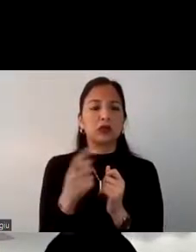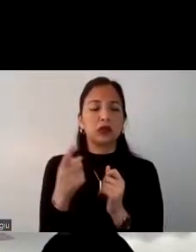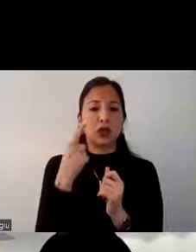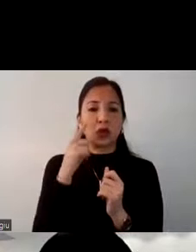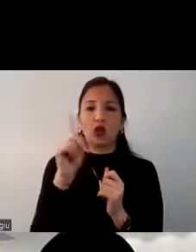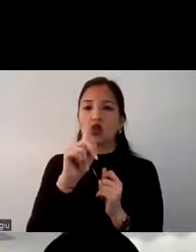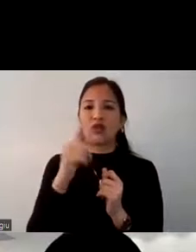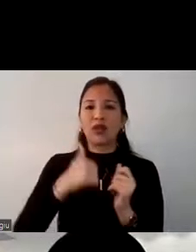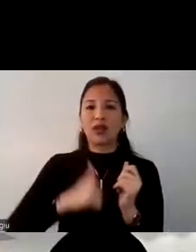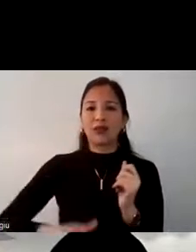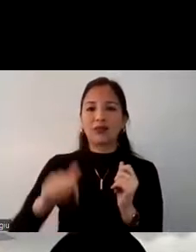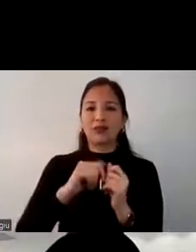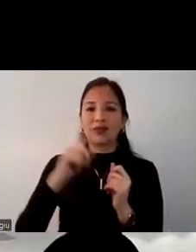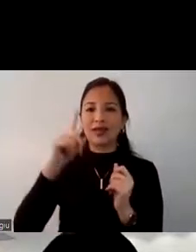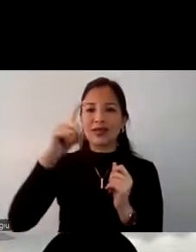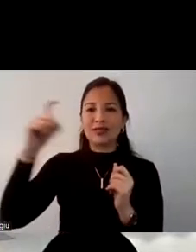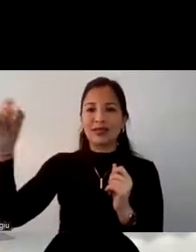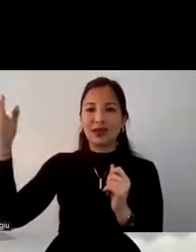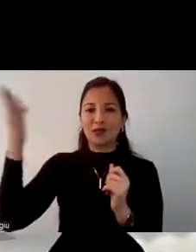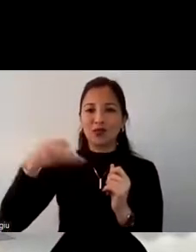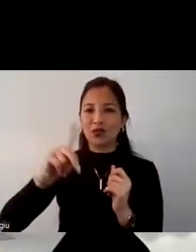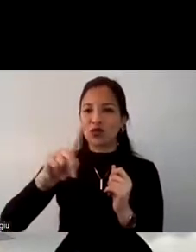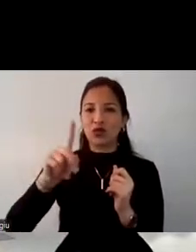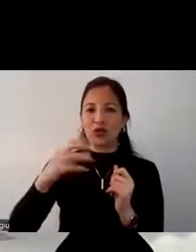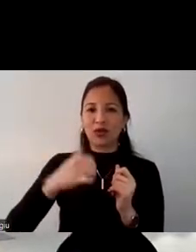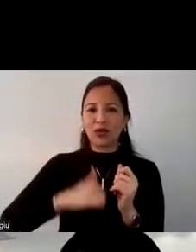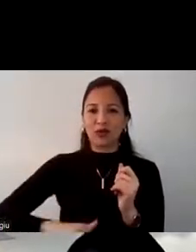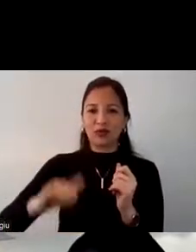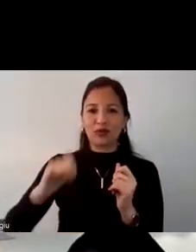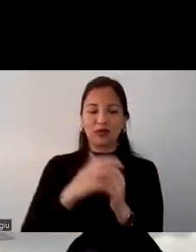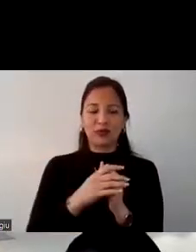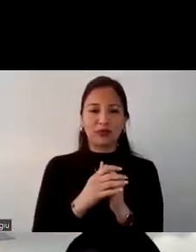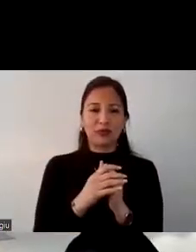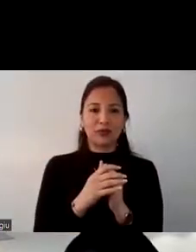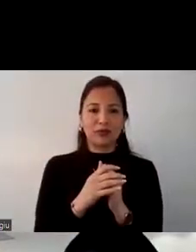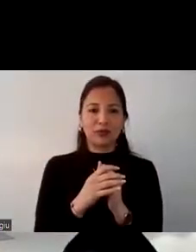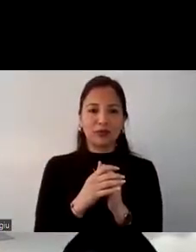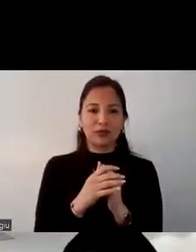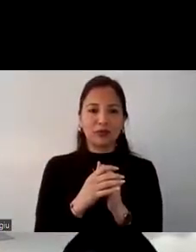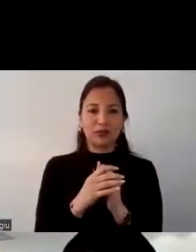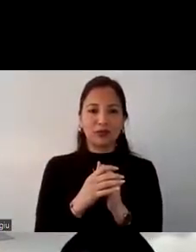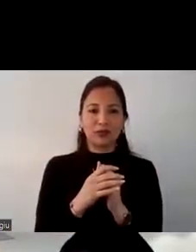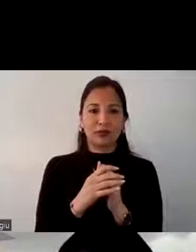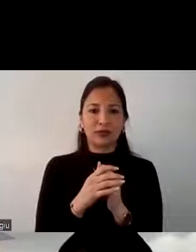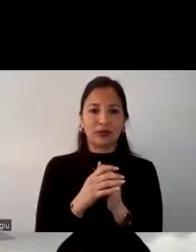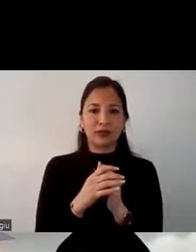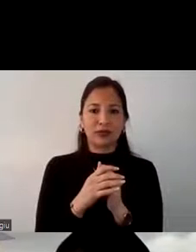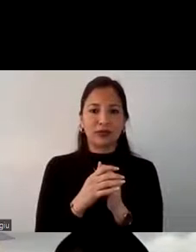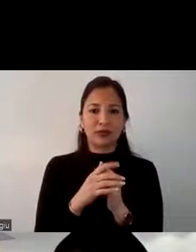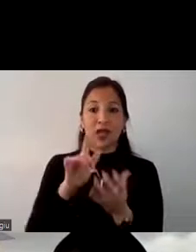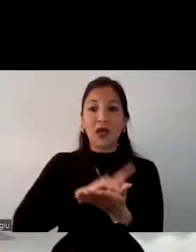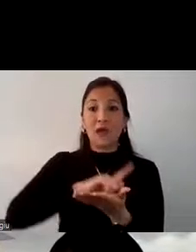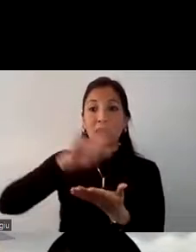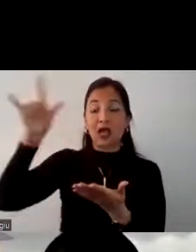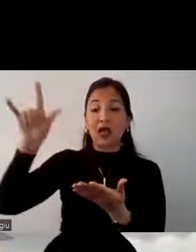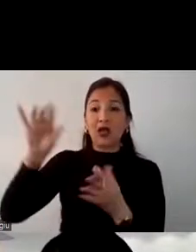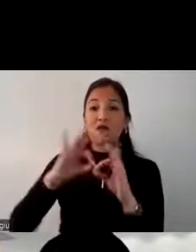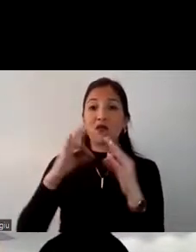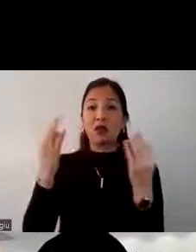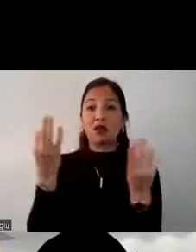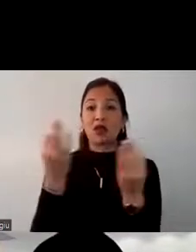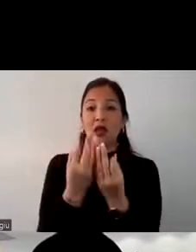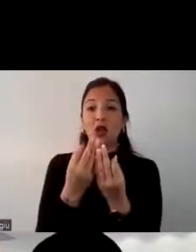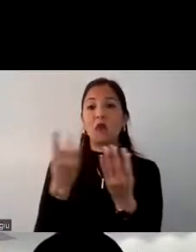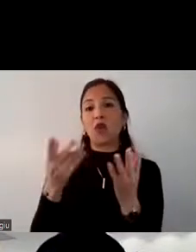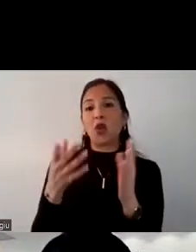tienen hijos el 100% indica que no tiene hijos y si se dieron cuenta si bien es cierto ellos realizan viajes familiares pero lo pueden